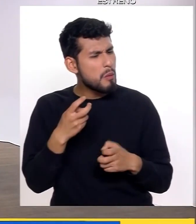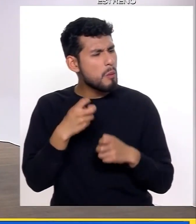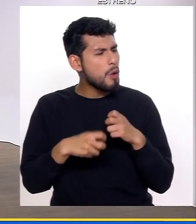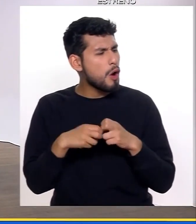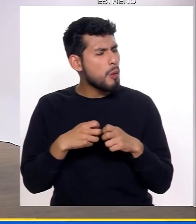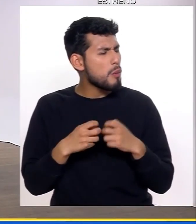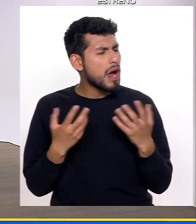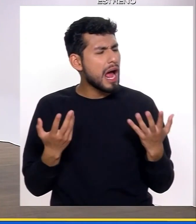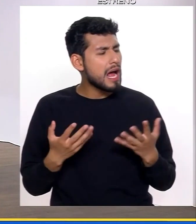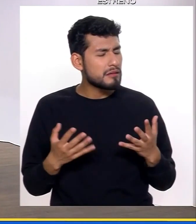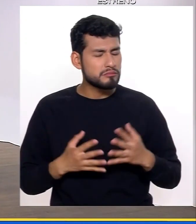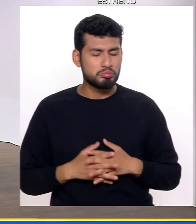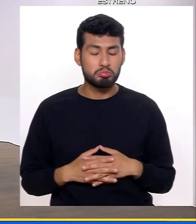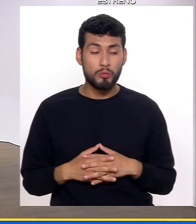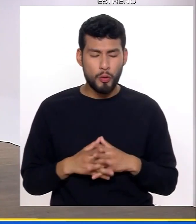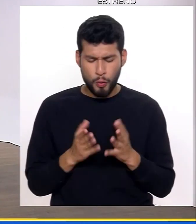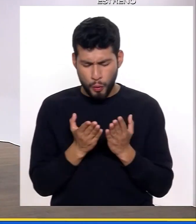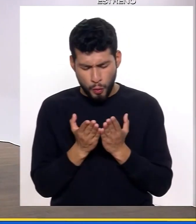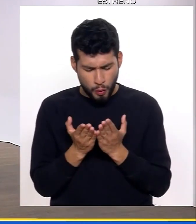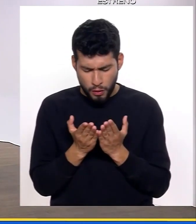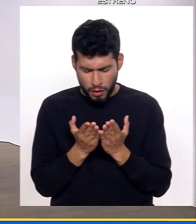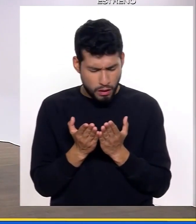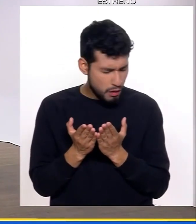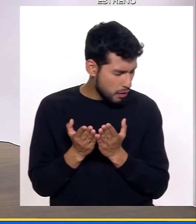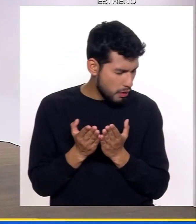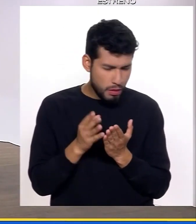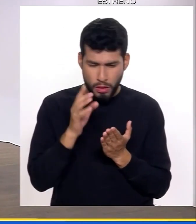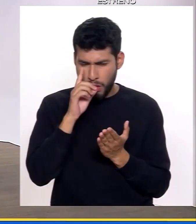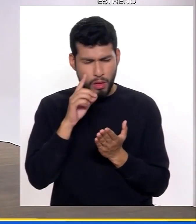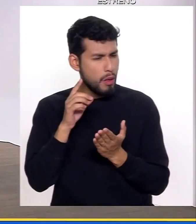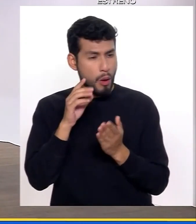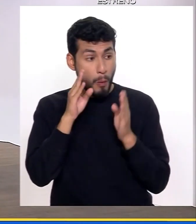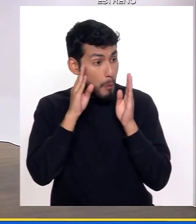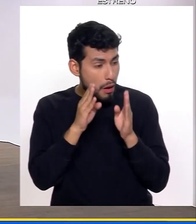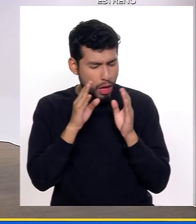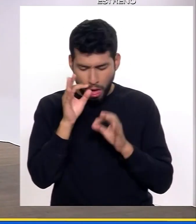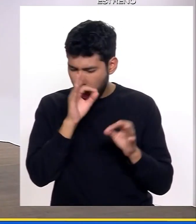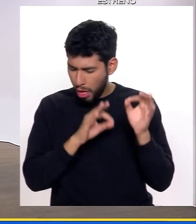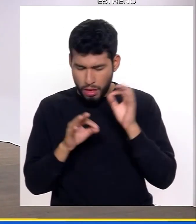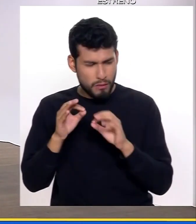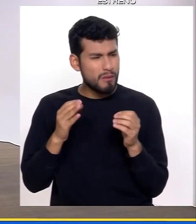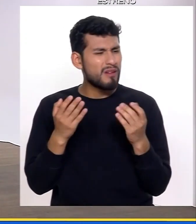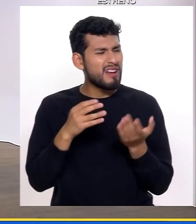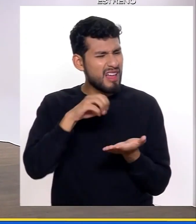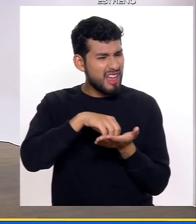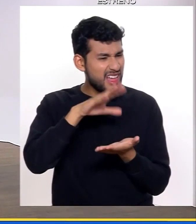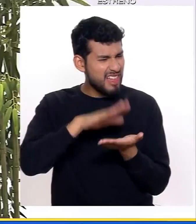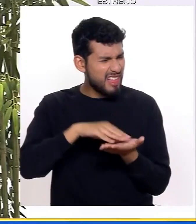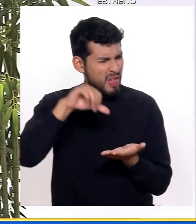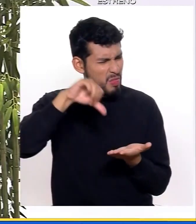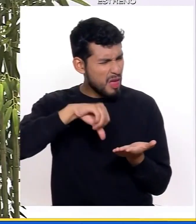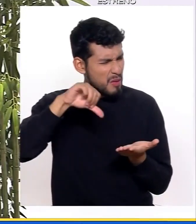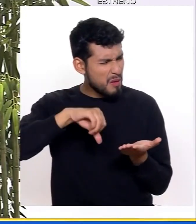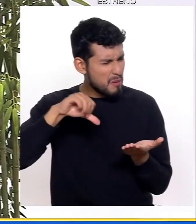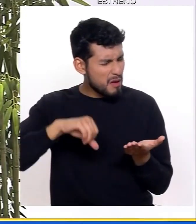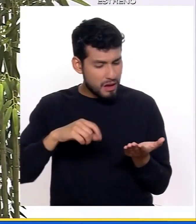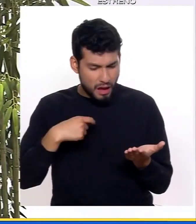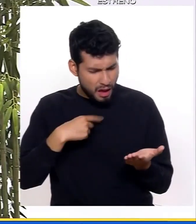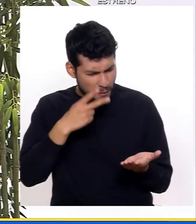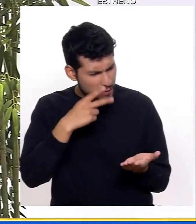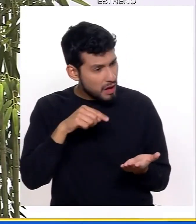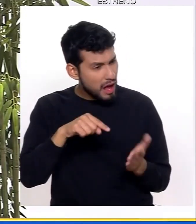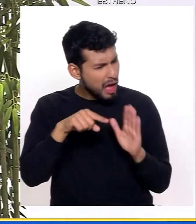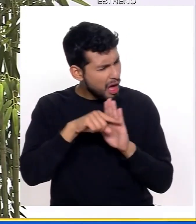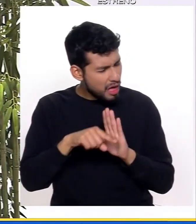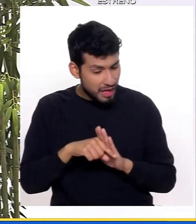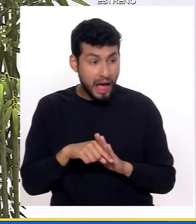problema, por ejemplo, para estudiar, baja su rendimiento, fracaso escolar, es el primer signo de que algo está pasando